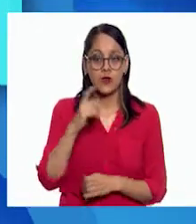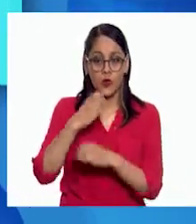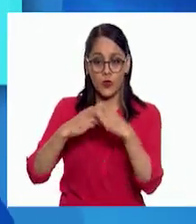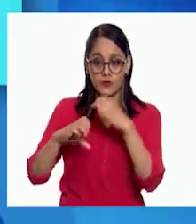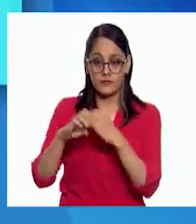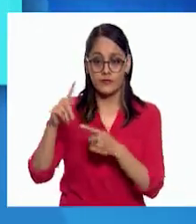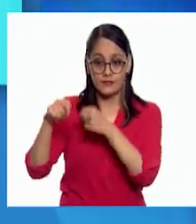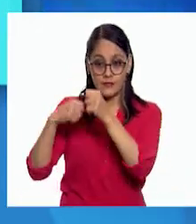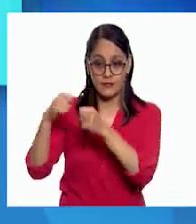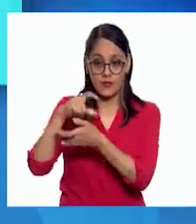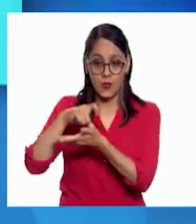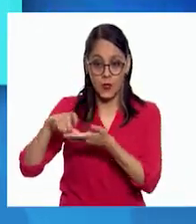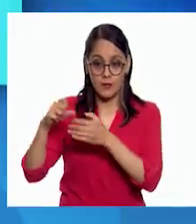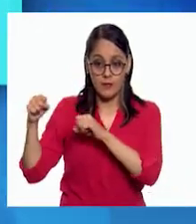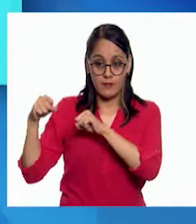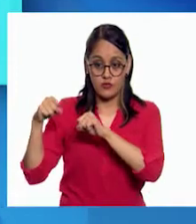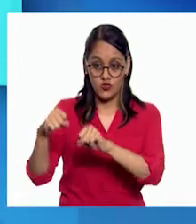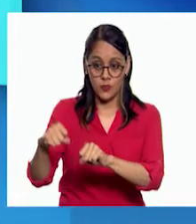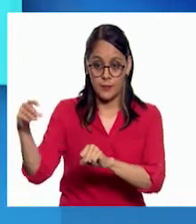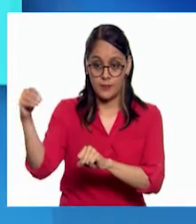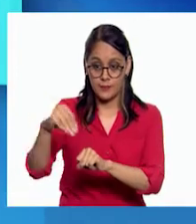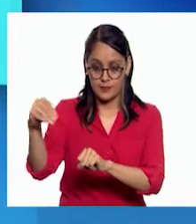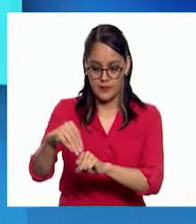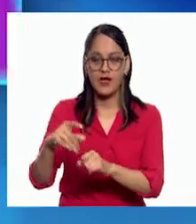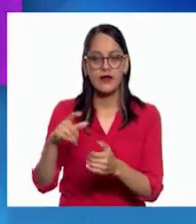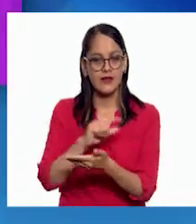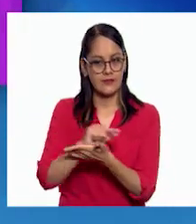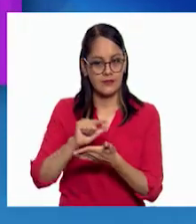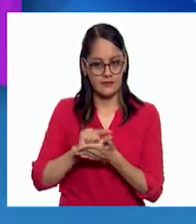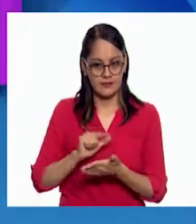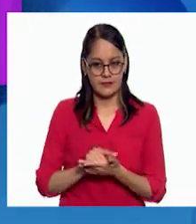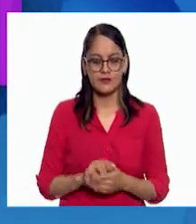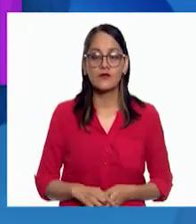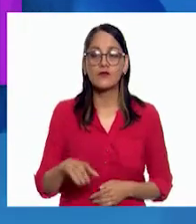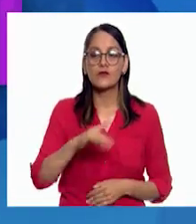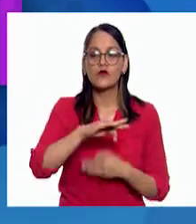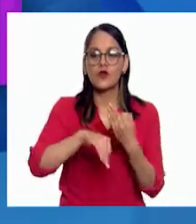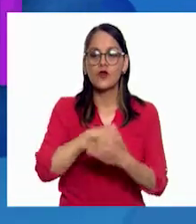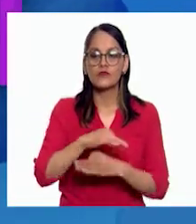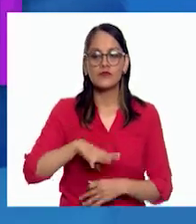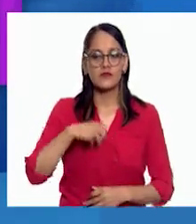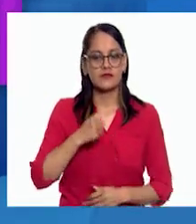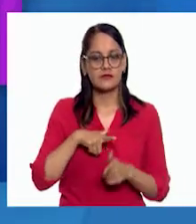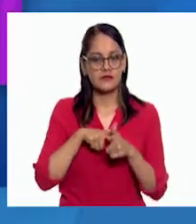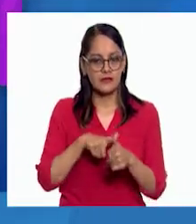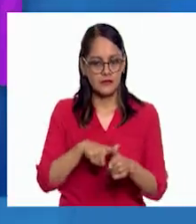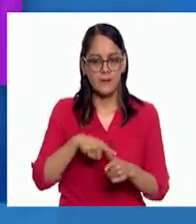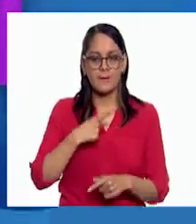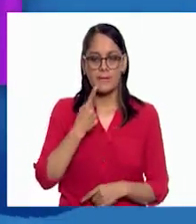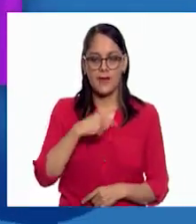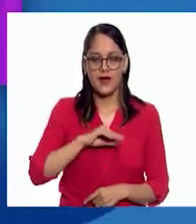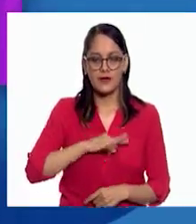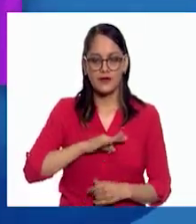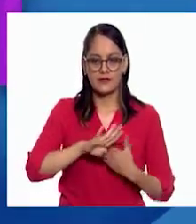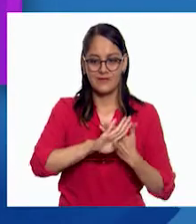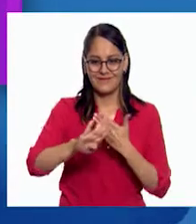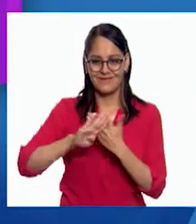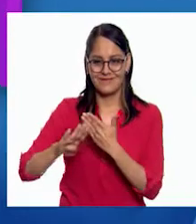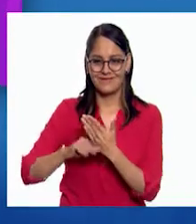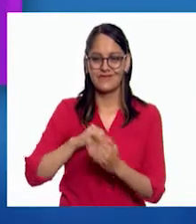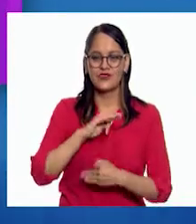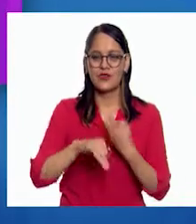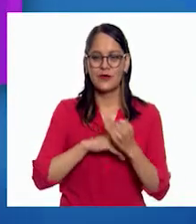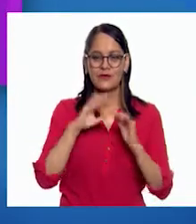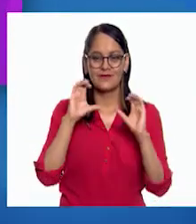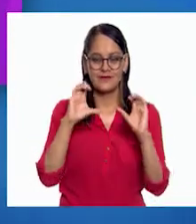cosas que compres en la tienda o en el supermercado. Sigamos luchando juntos contra este virus cuidándonos los unos